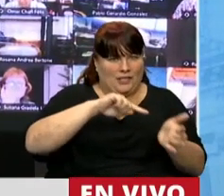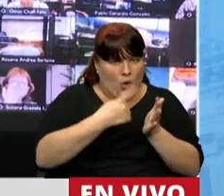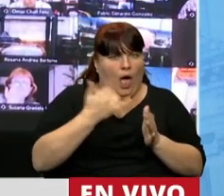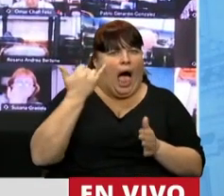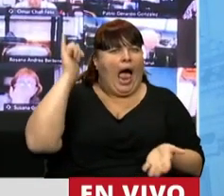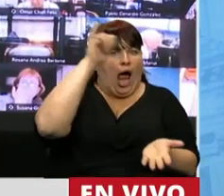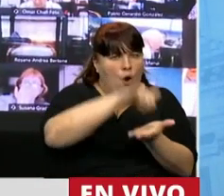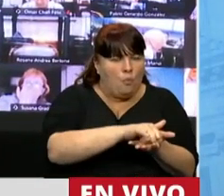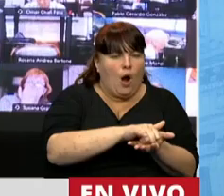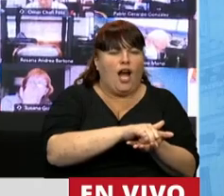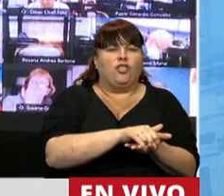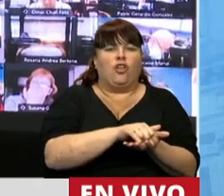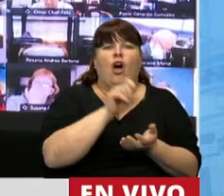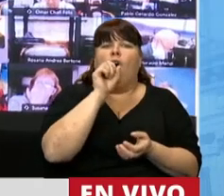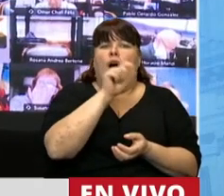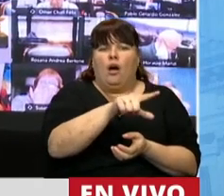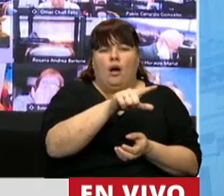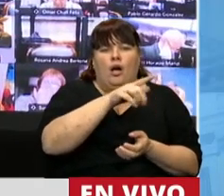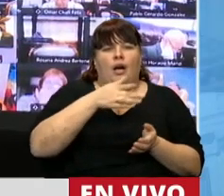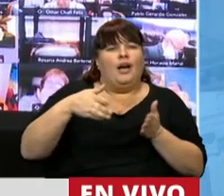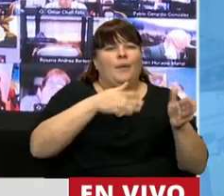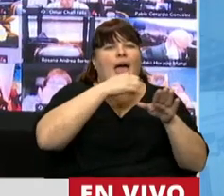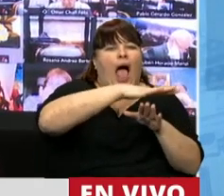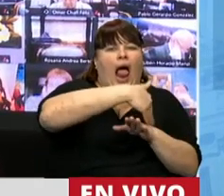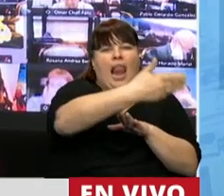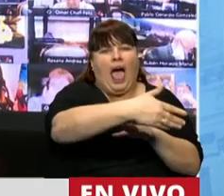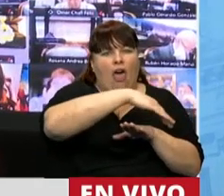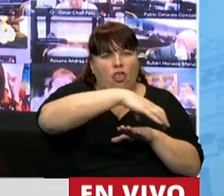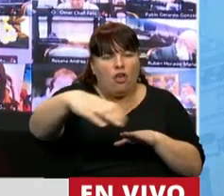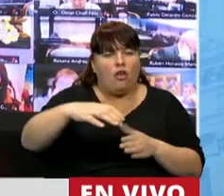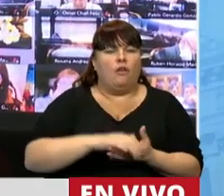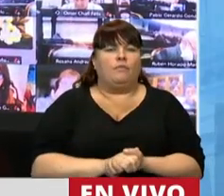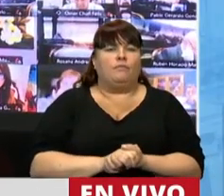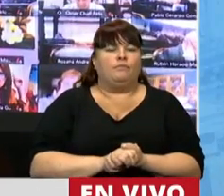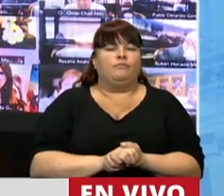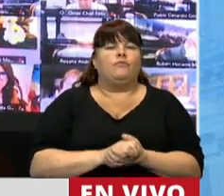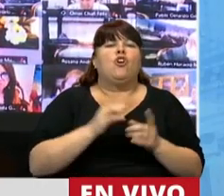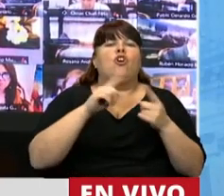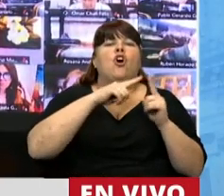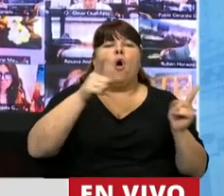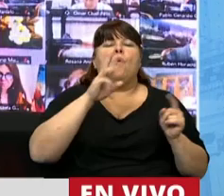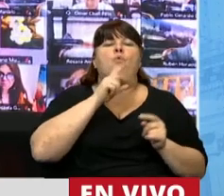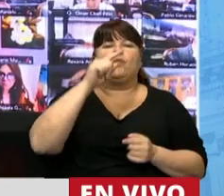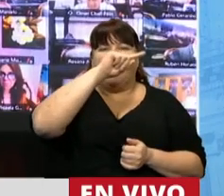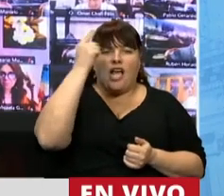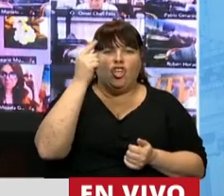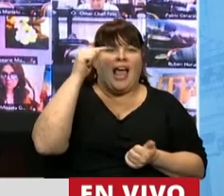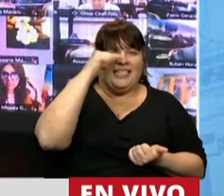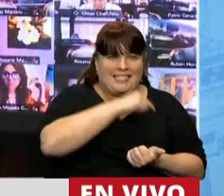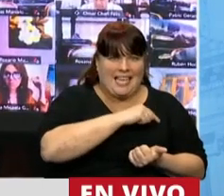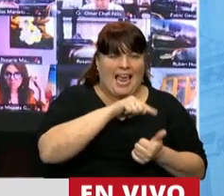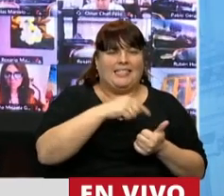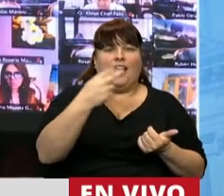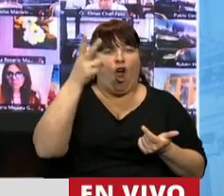100.000 habitantes, que tiene su propia universidad nacional, que tiene la base de la Fuerza